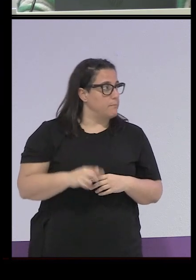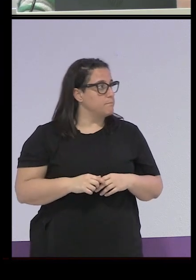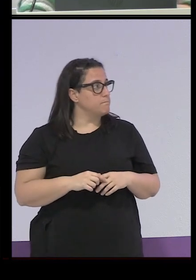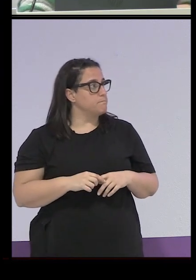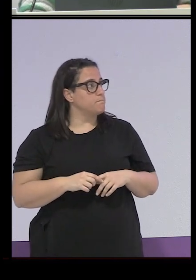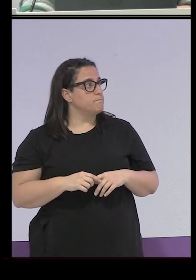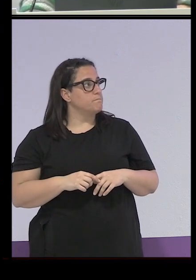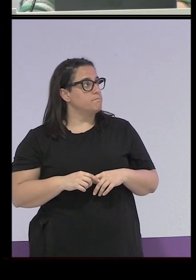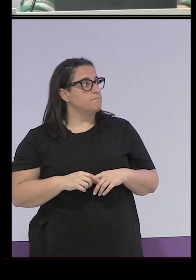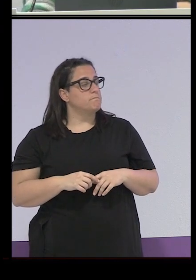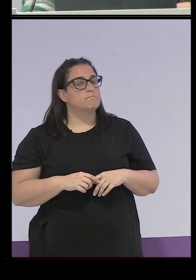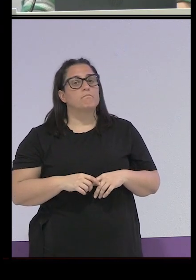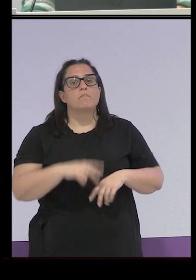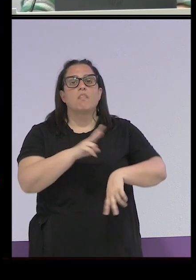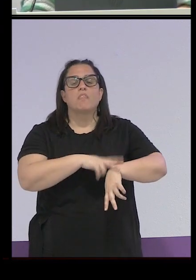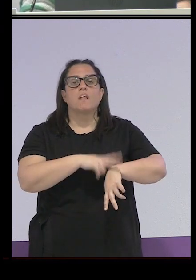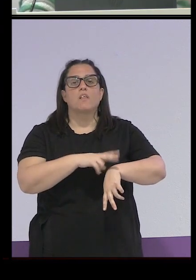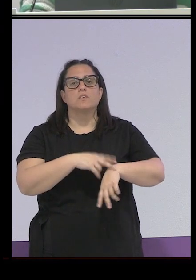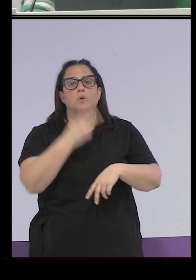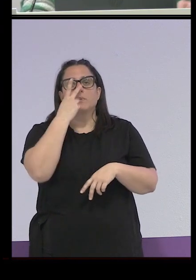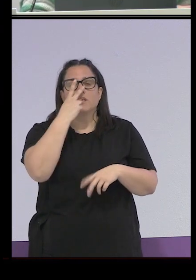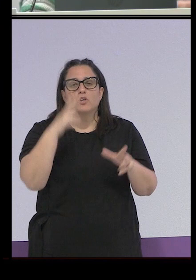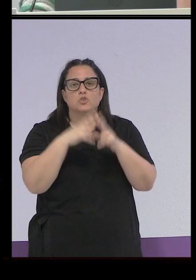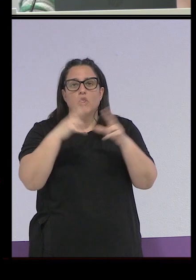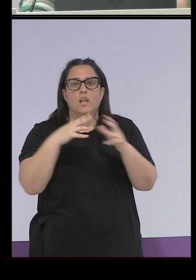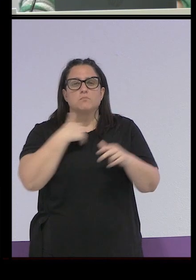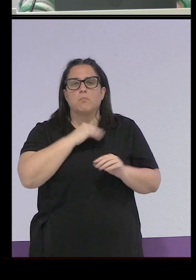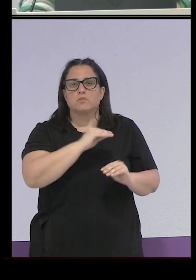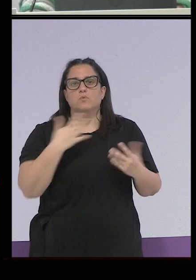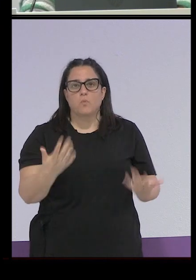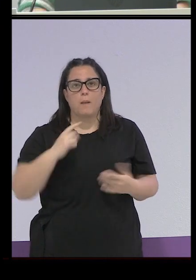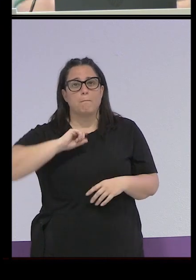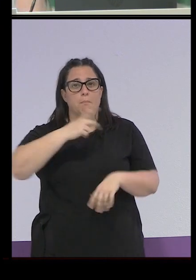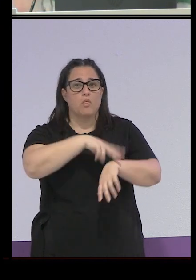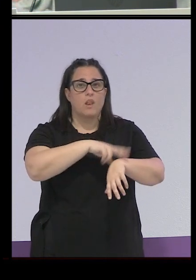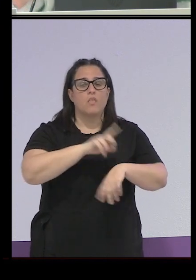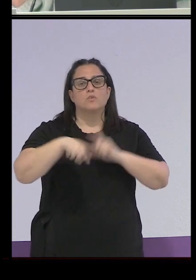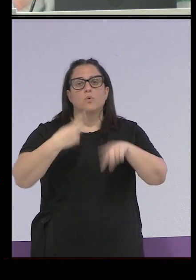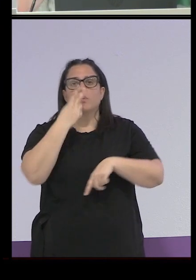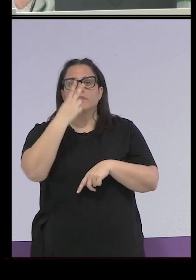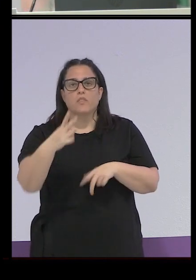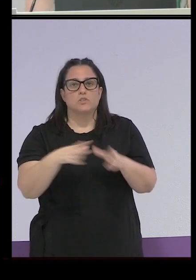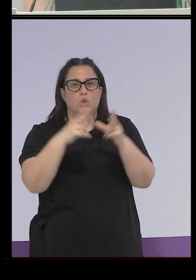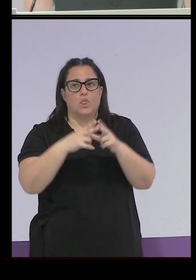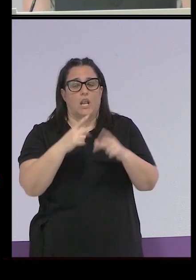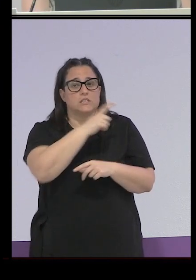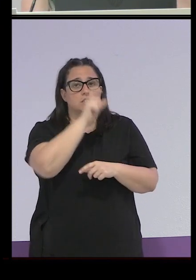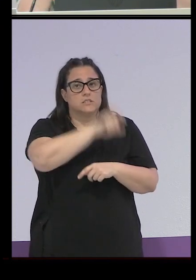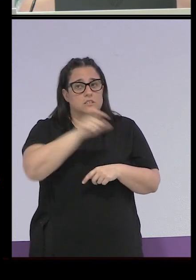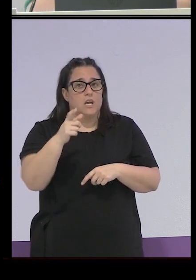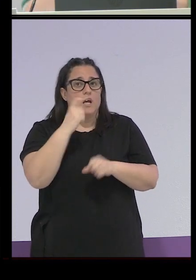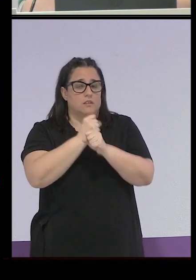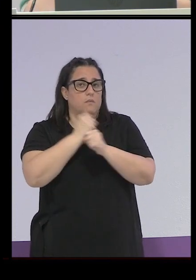papel de las celadoras y las visitadoras sociales esto muy rápido primero fueron las celadoras y luego las visitadoras sociales eran como el personal propio del